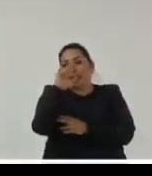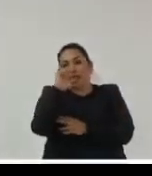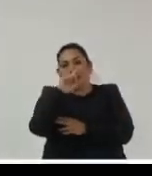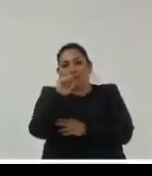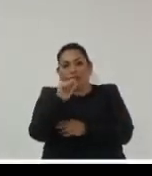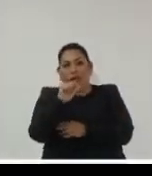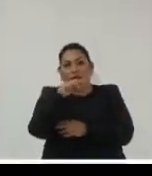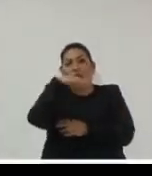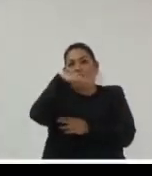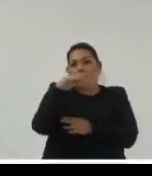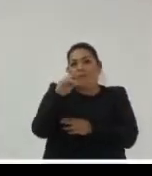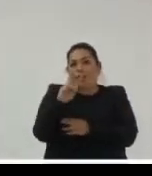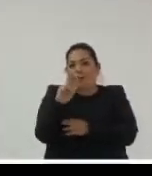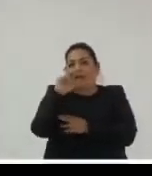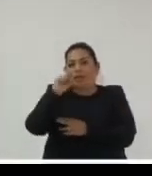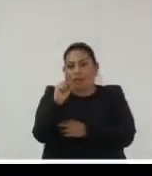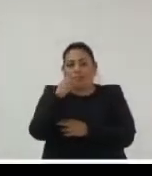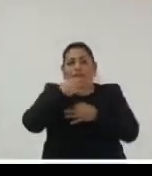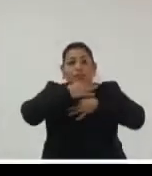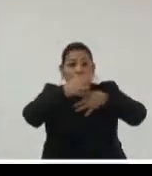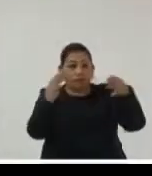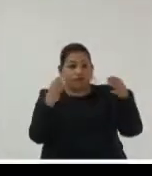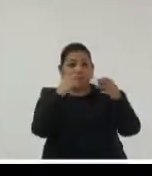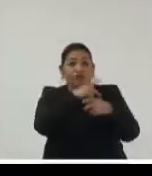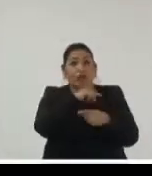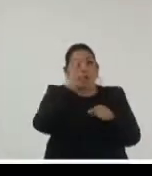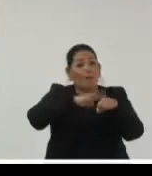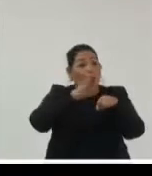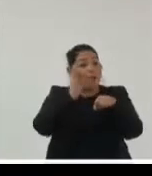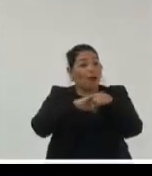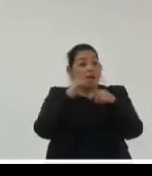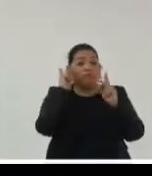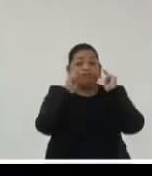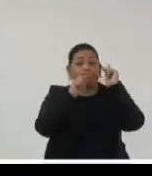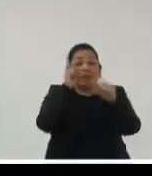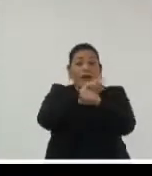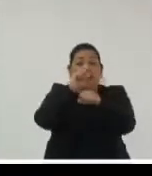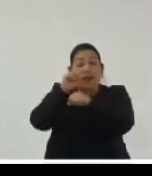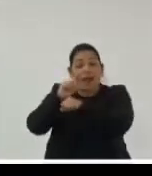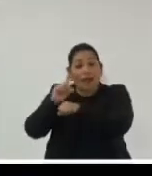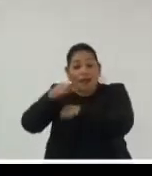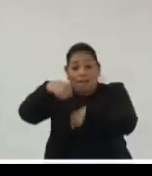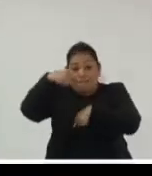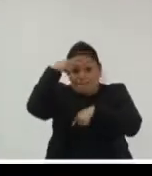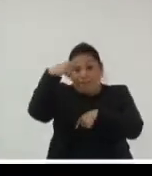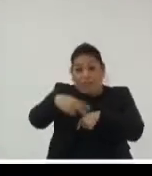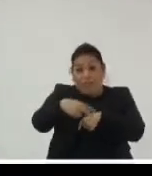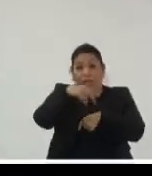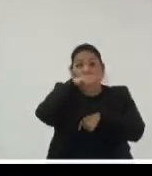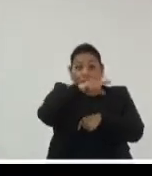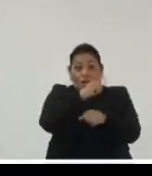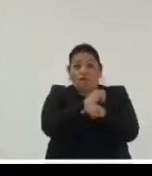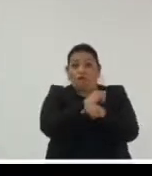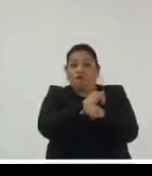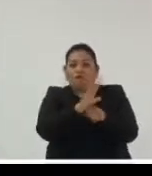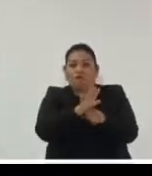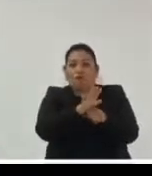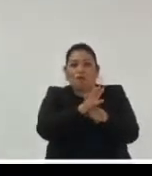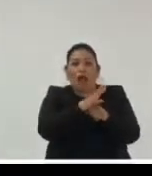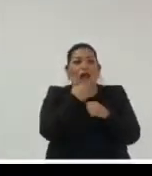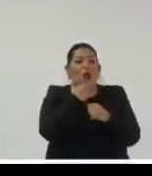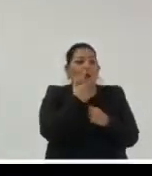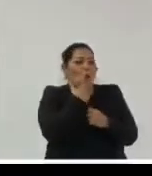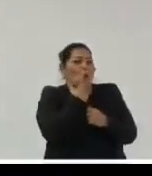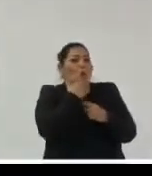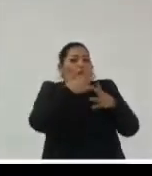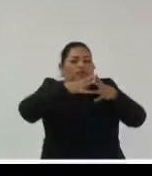son los únicos dos que están entre los 50 sitios más visitados en méxico si el consumo de información es tan